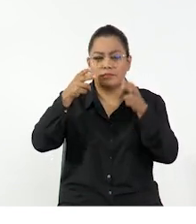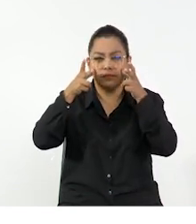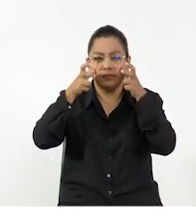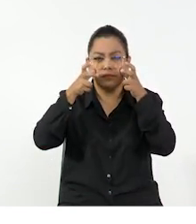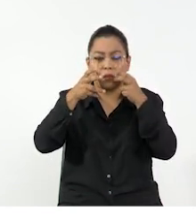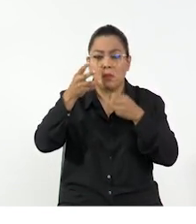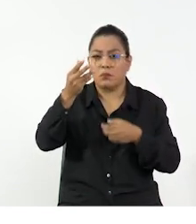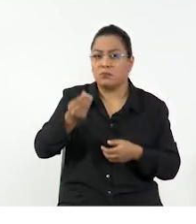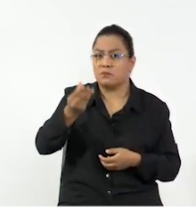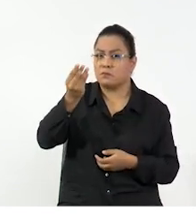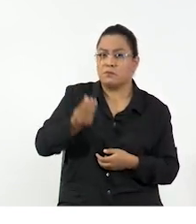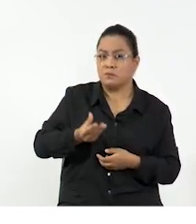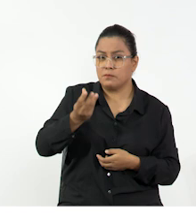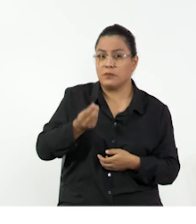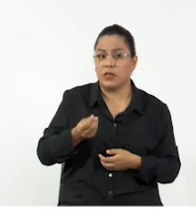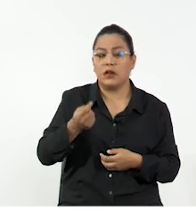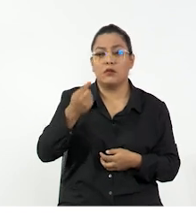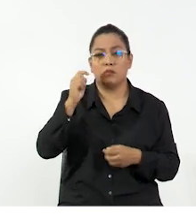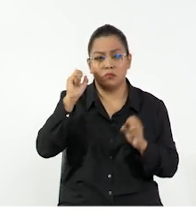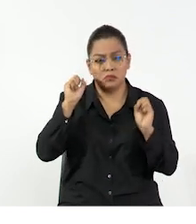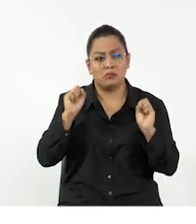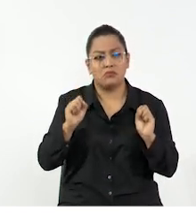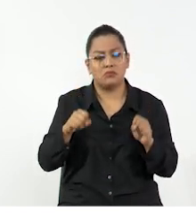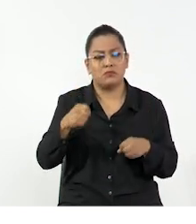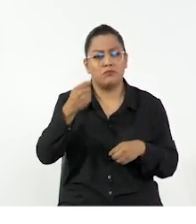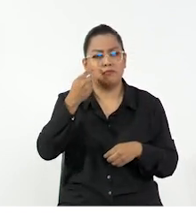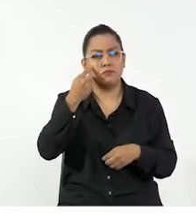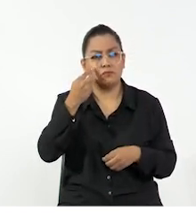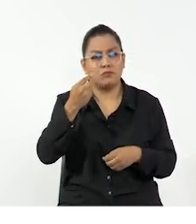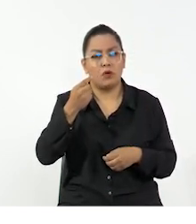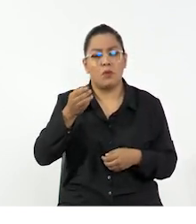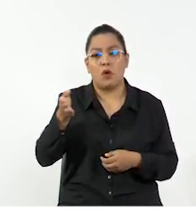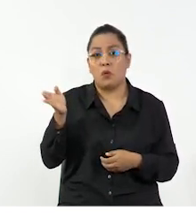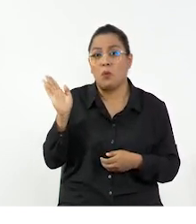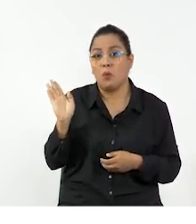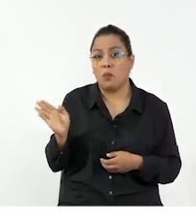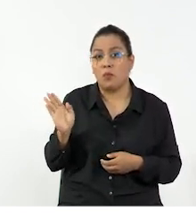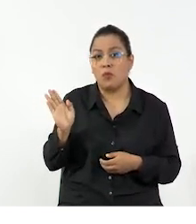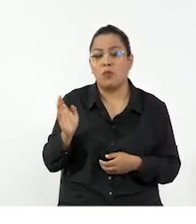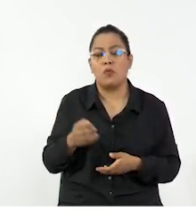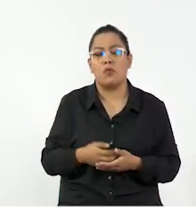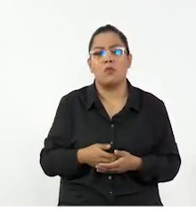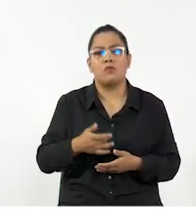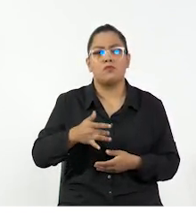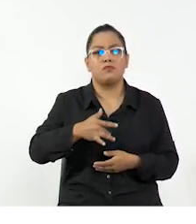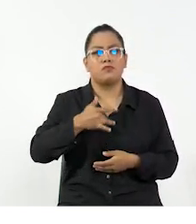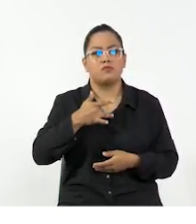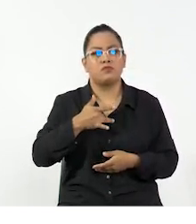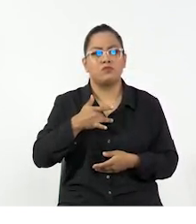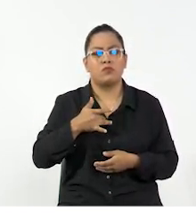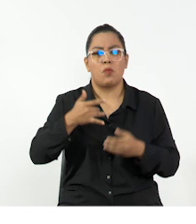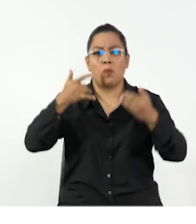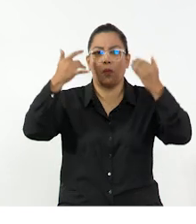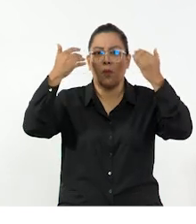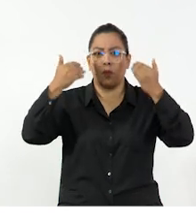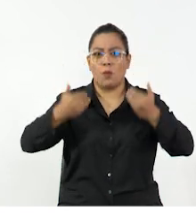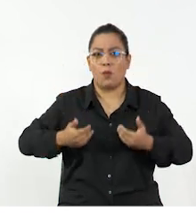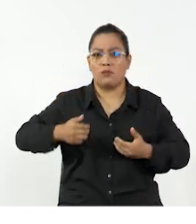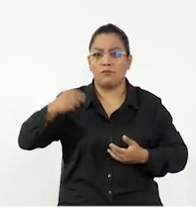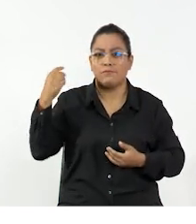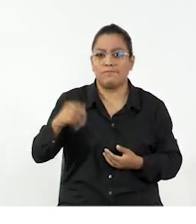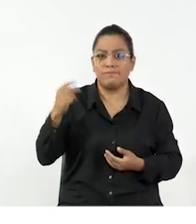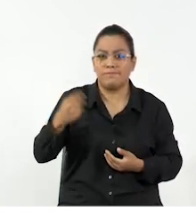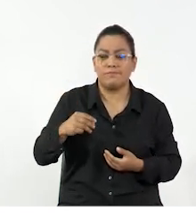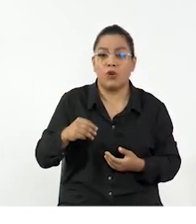mecánica clásica, podemos observarlos en nuestra vida diaria. Podemos observarlos cuando vamos en el autobús, y sentimos cómo